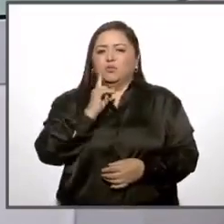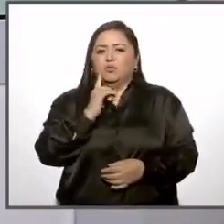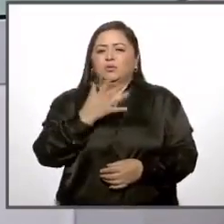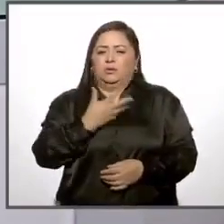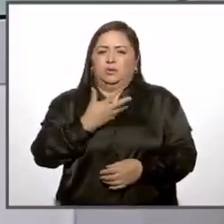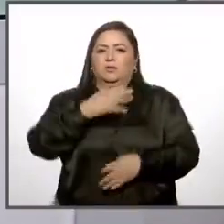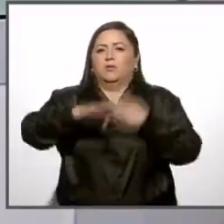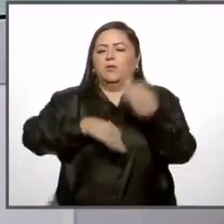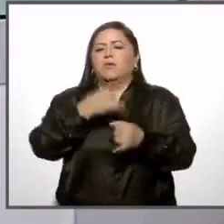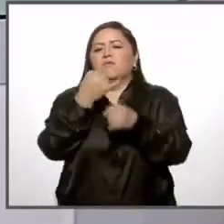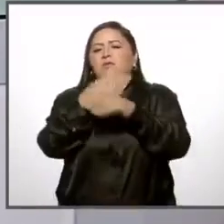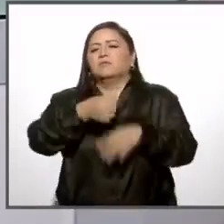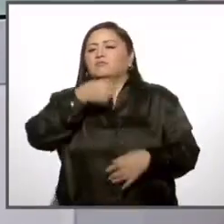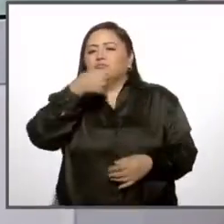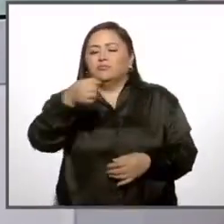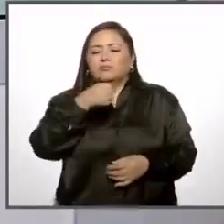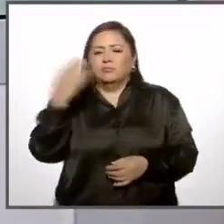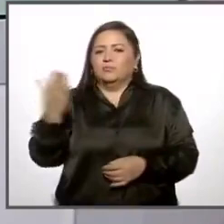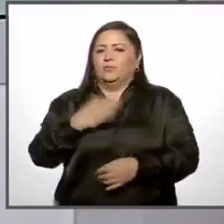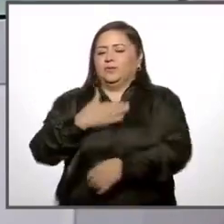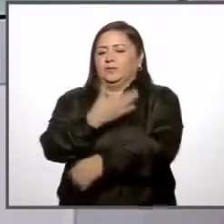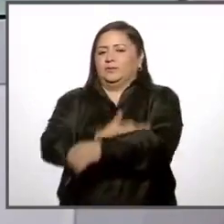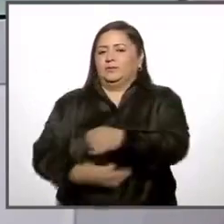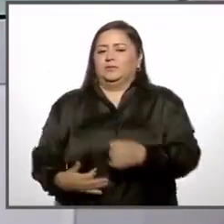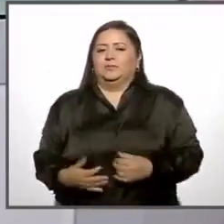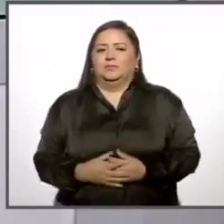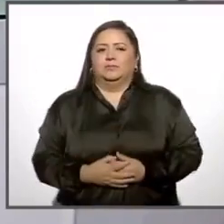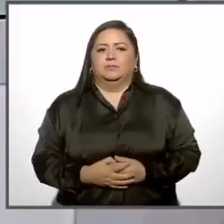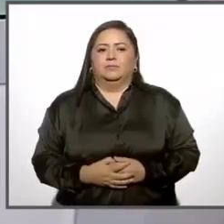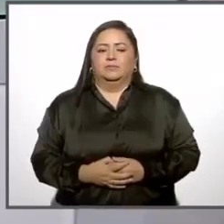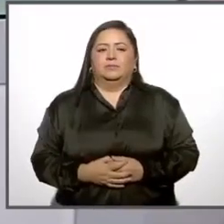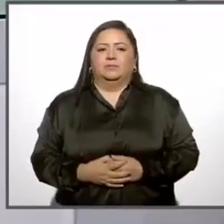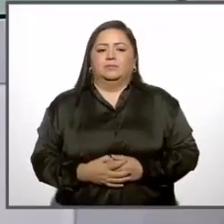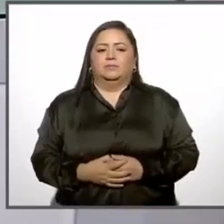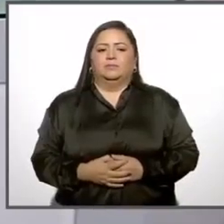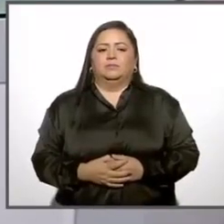tiene todos los detalles. Muy buenas tardes, Gabriela, adelante, por favor, con tu reporte.